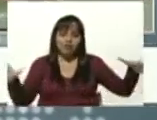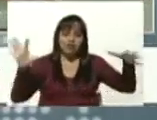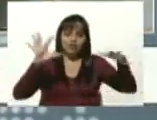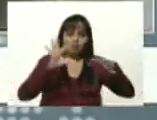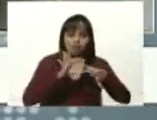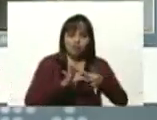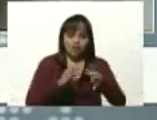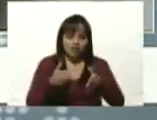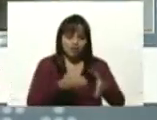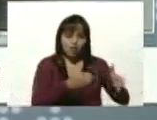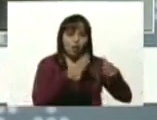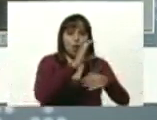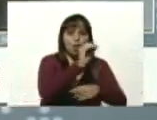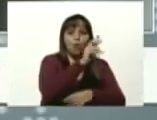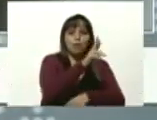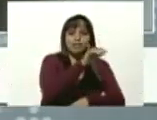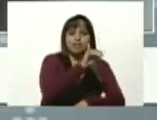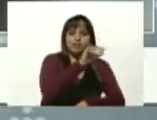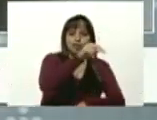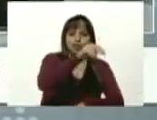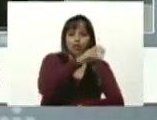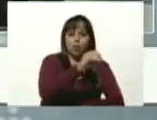el orinoco con el caroní